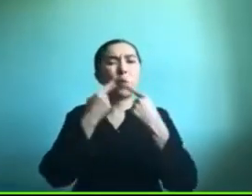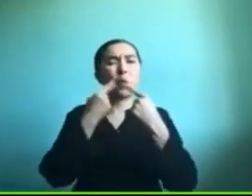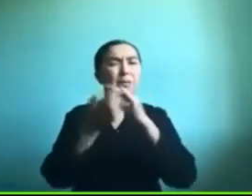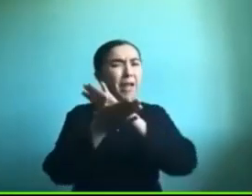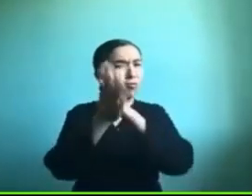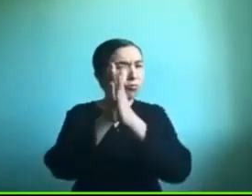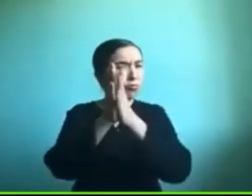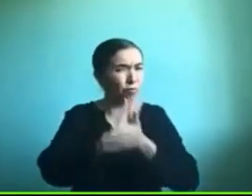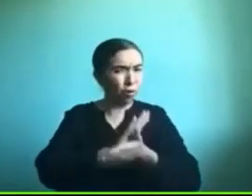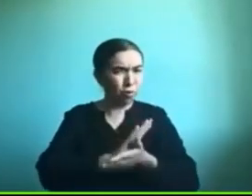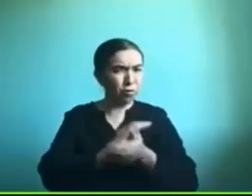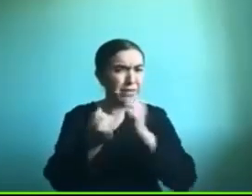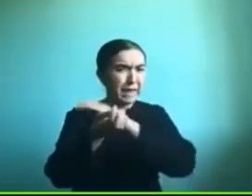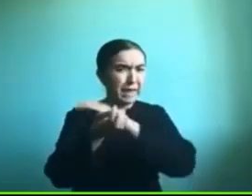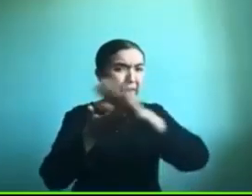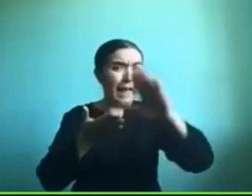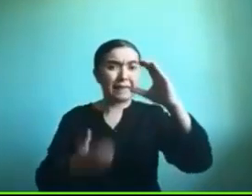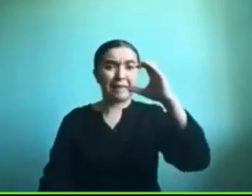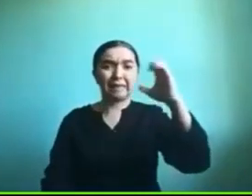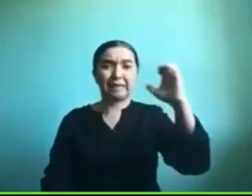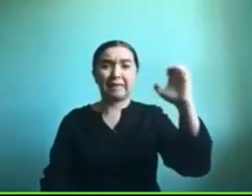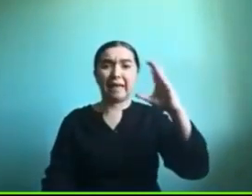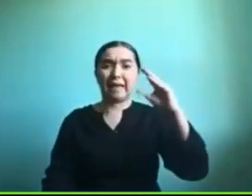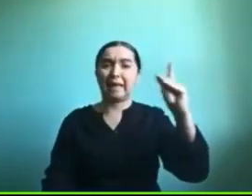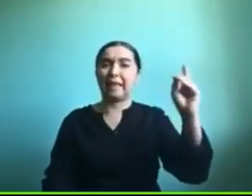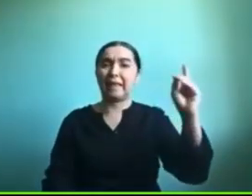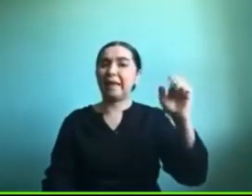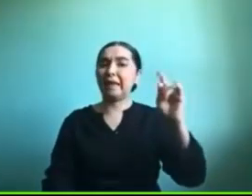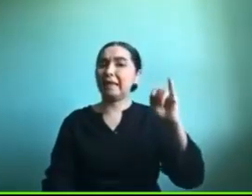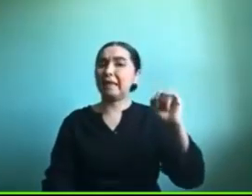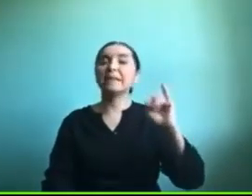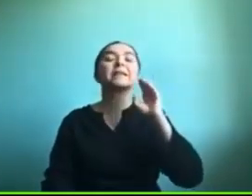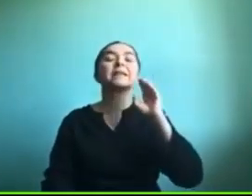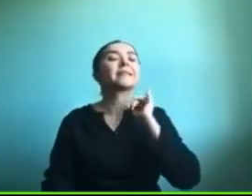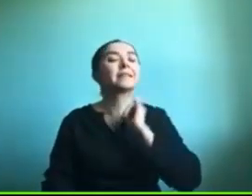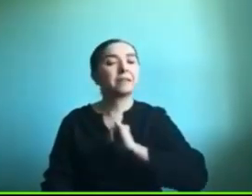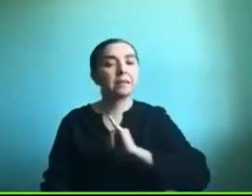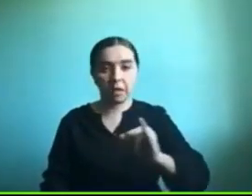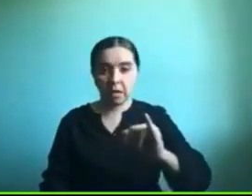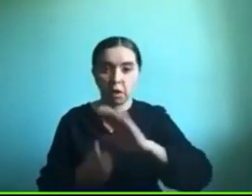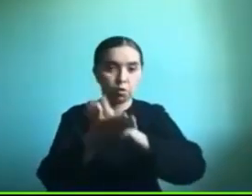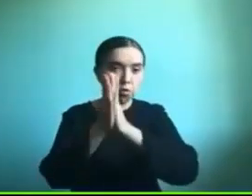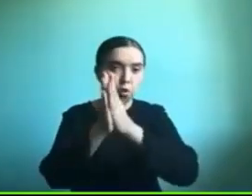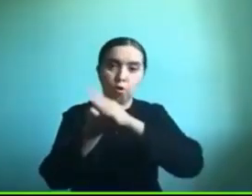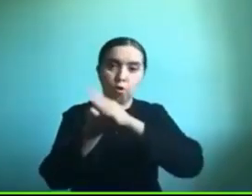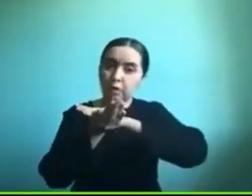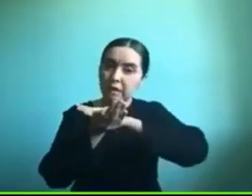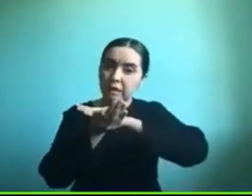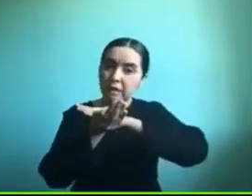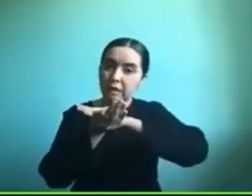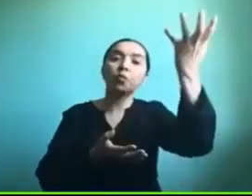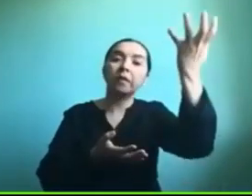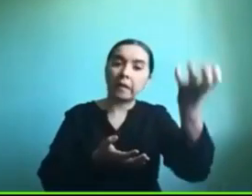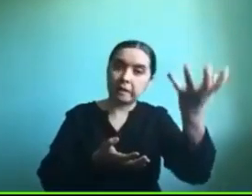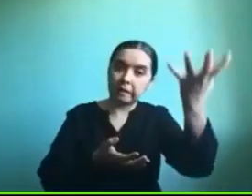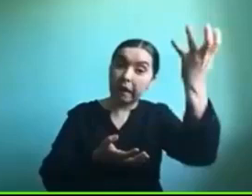cosas de CDT son gratis todas se descargan o se pueden ver desde la página web todo gratuito